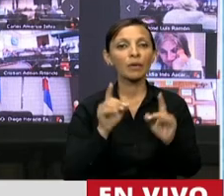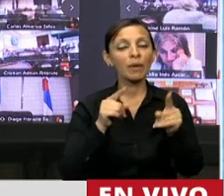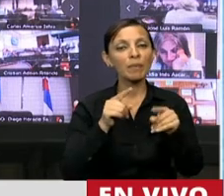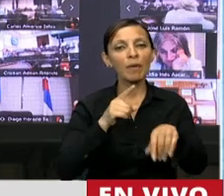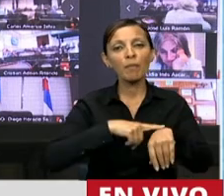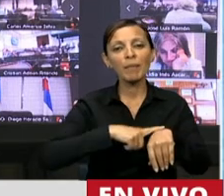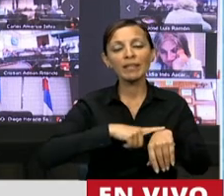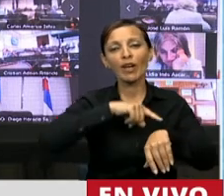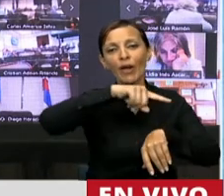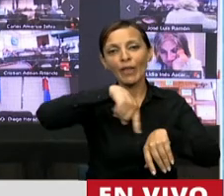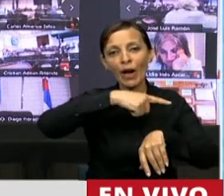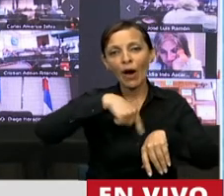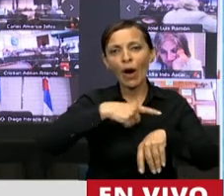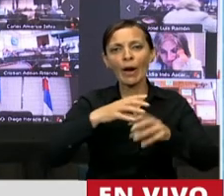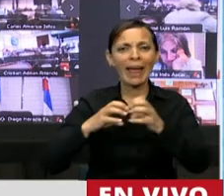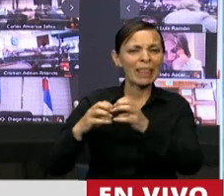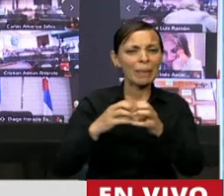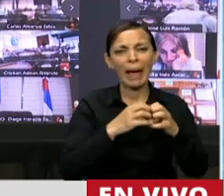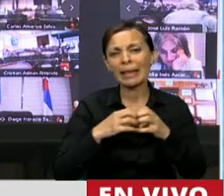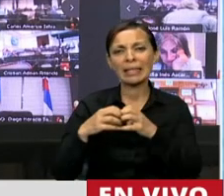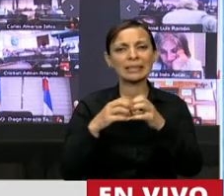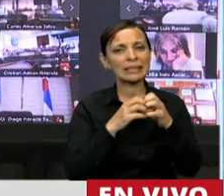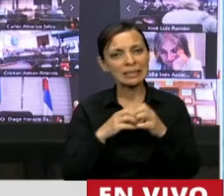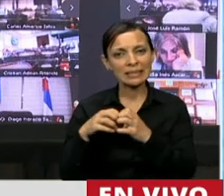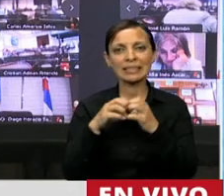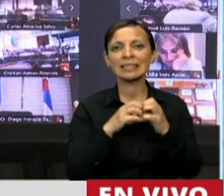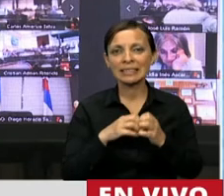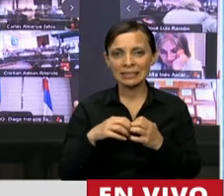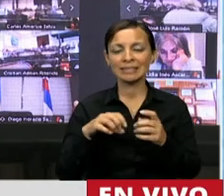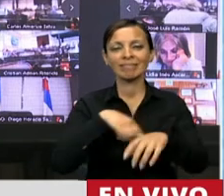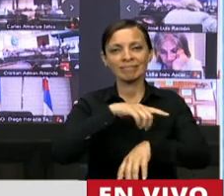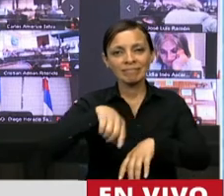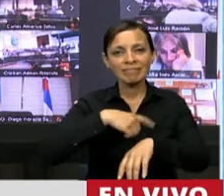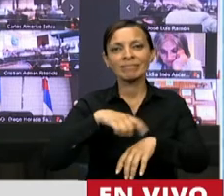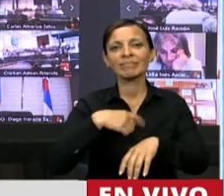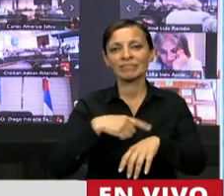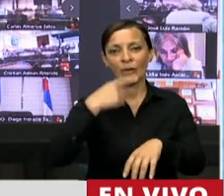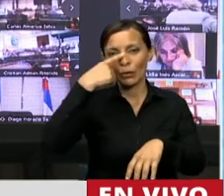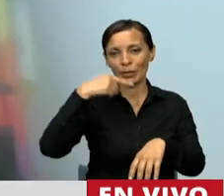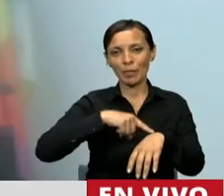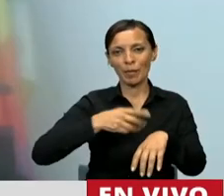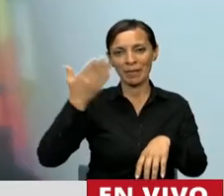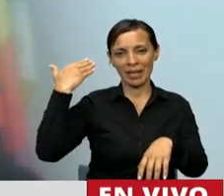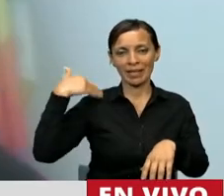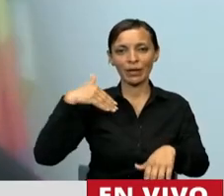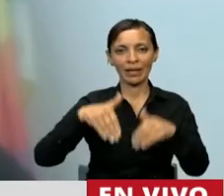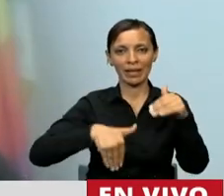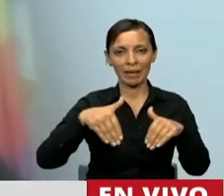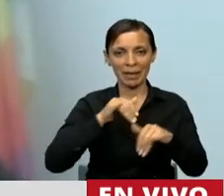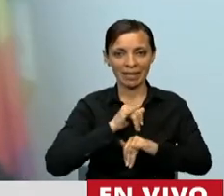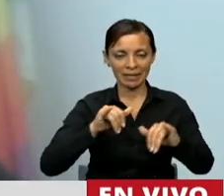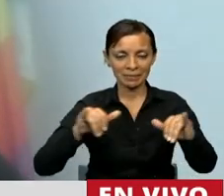horas históricas de los debates ya en el último tramo de la campaña electoral hacia la presidencia